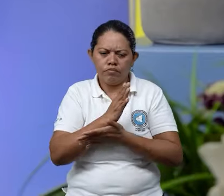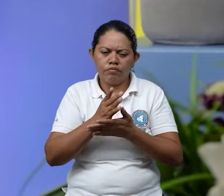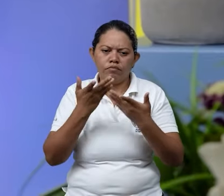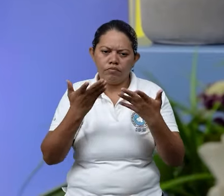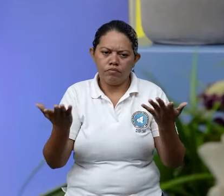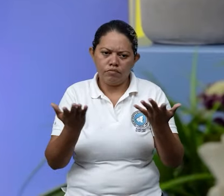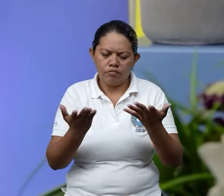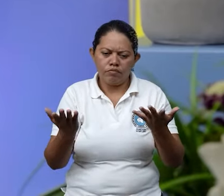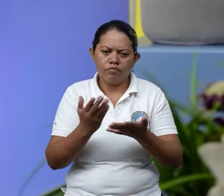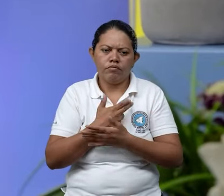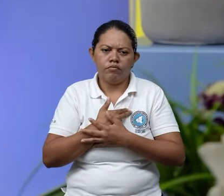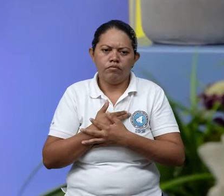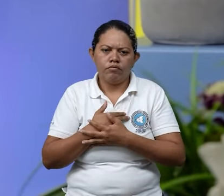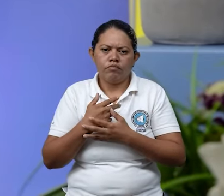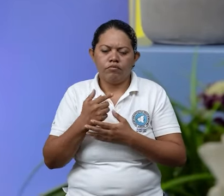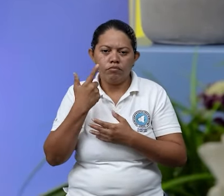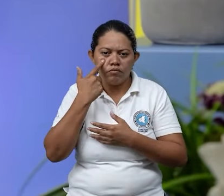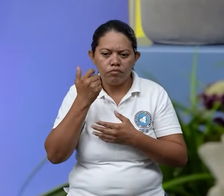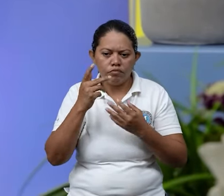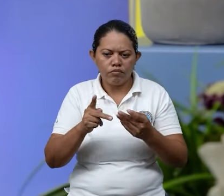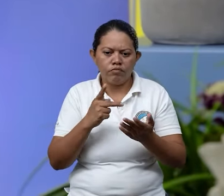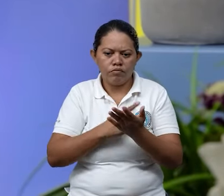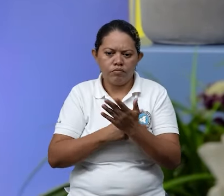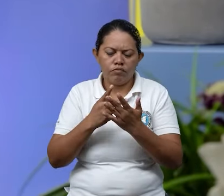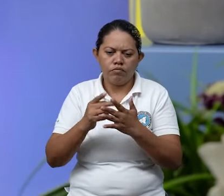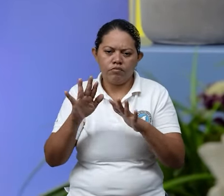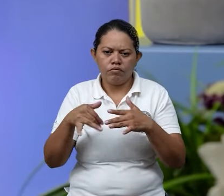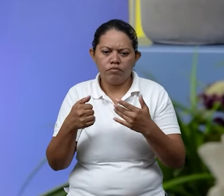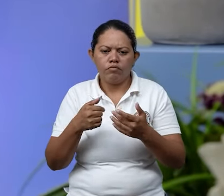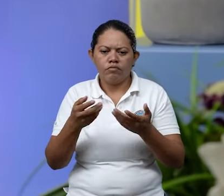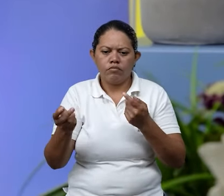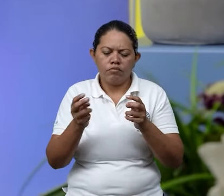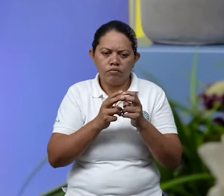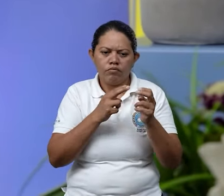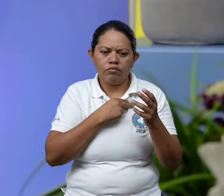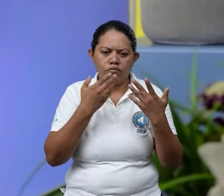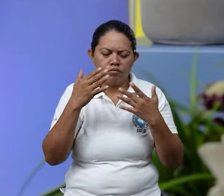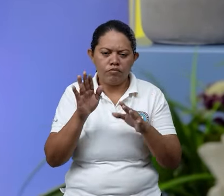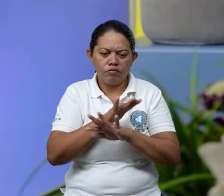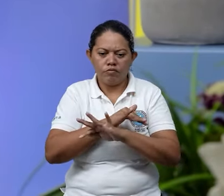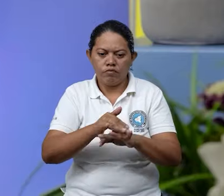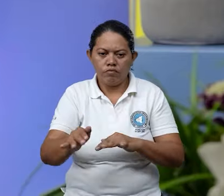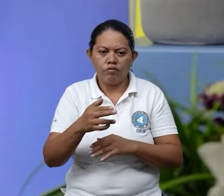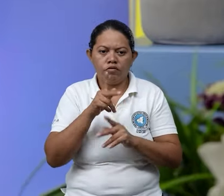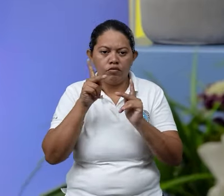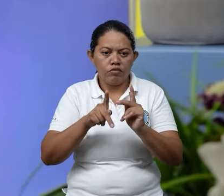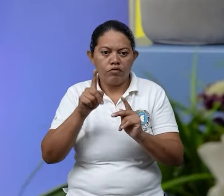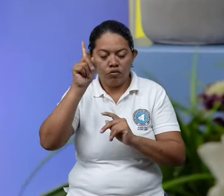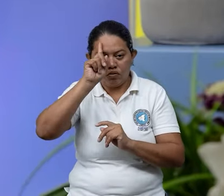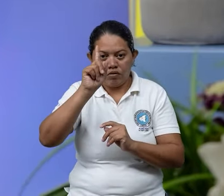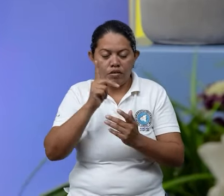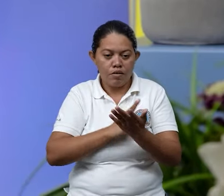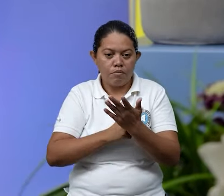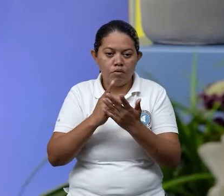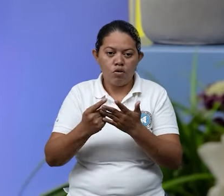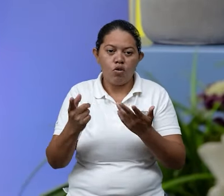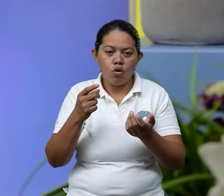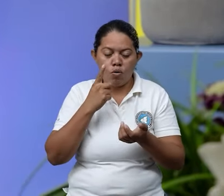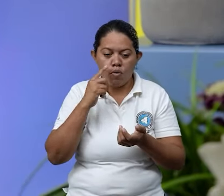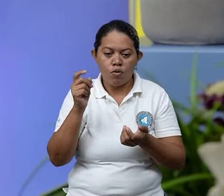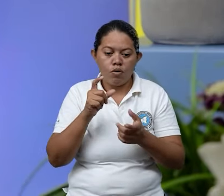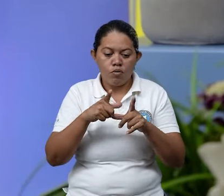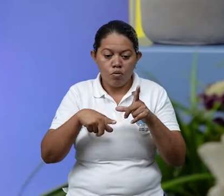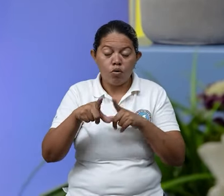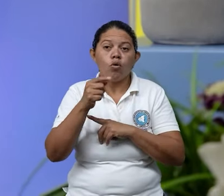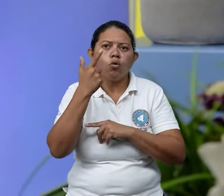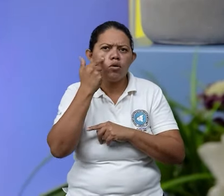alerta temprana es el conocimiento de la población. Los sistemas de alerta temprana fallan si las personas no saben qué hacer. Puedo conocer muy bien